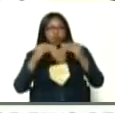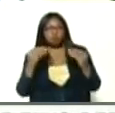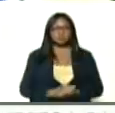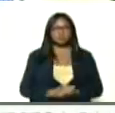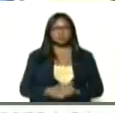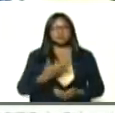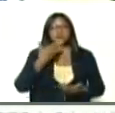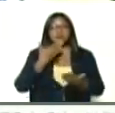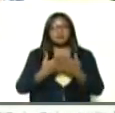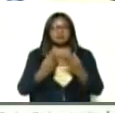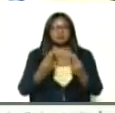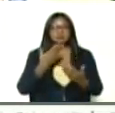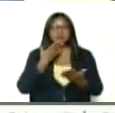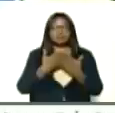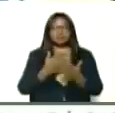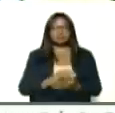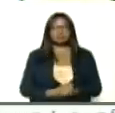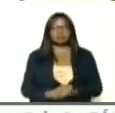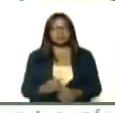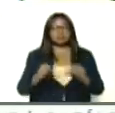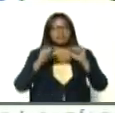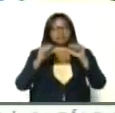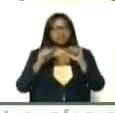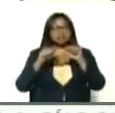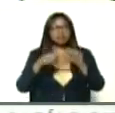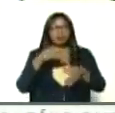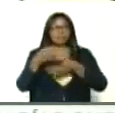tratamiento, así que bueno, continuamos aquí,